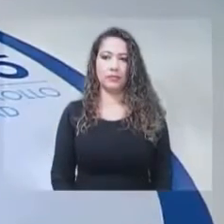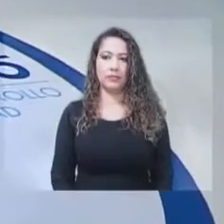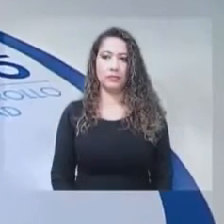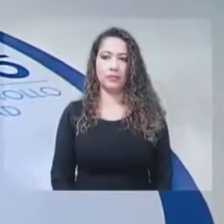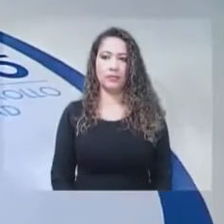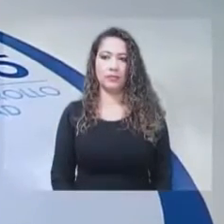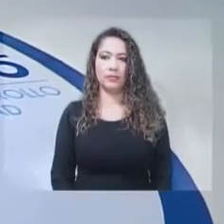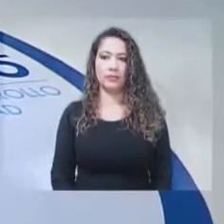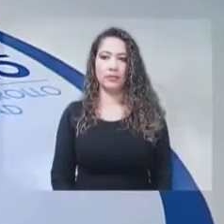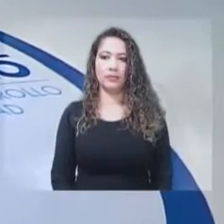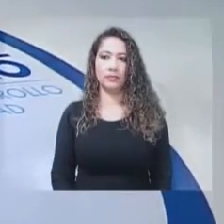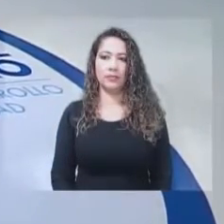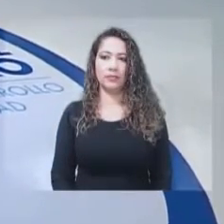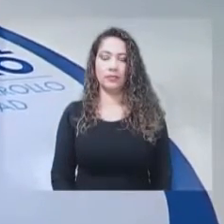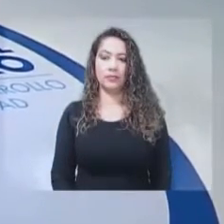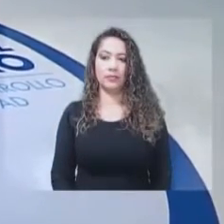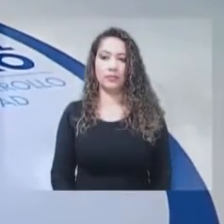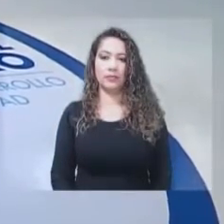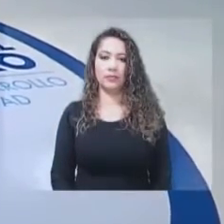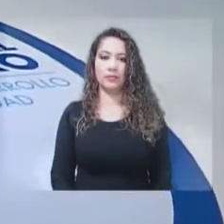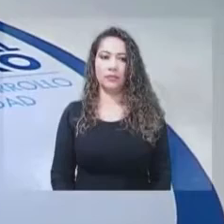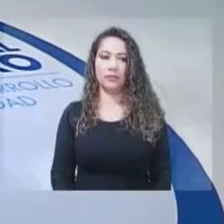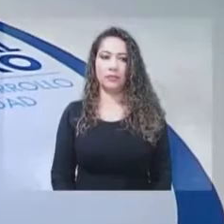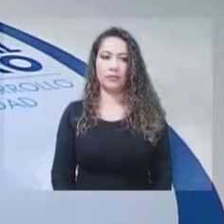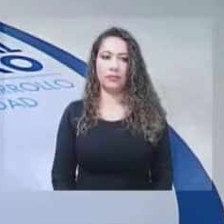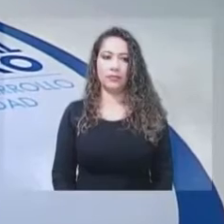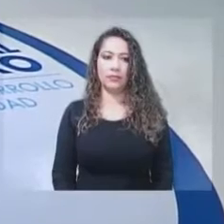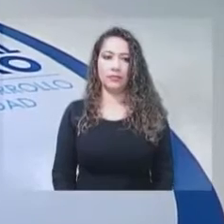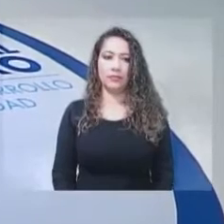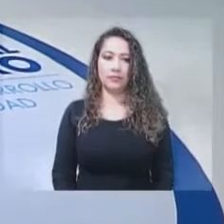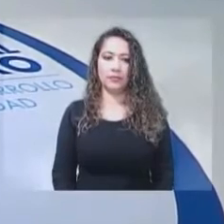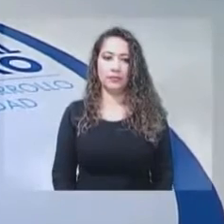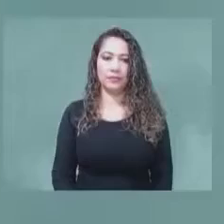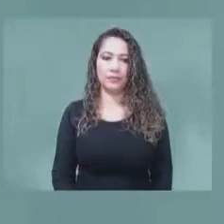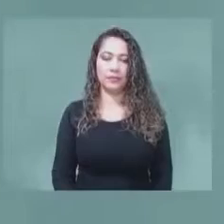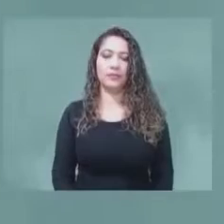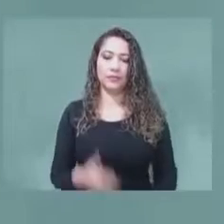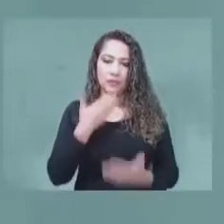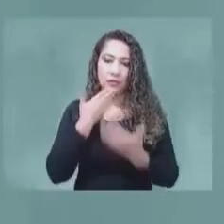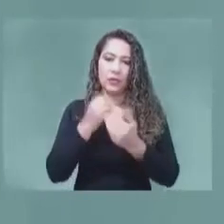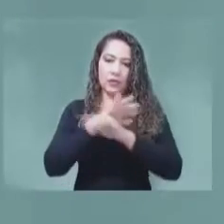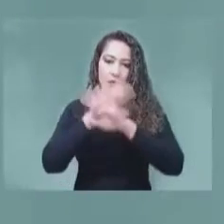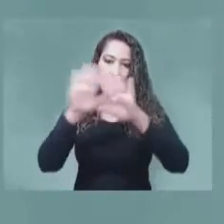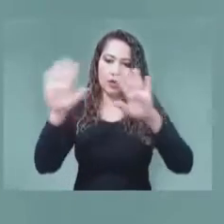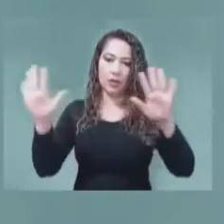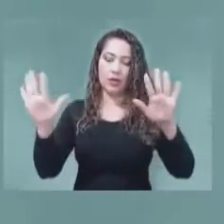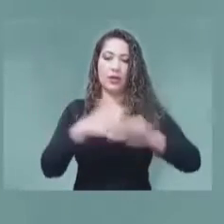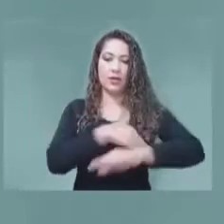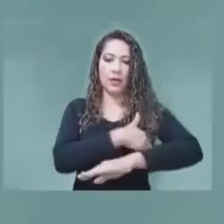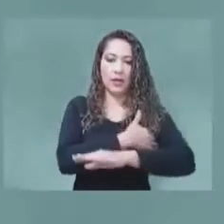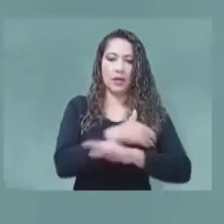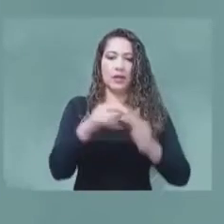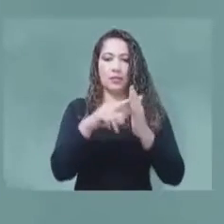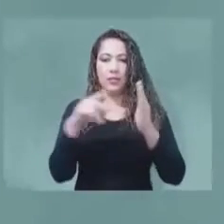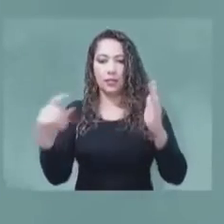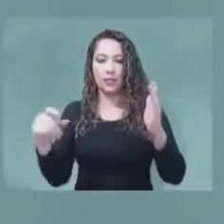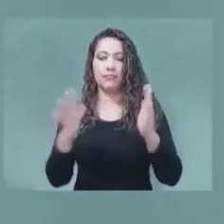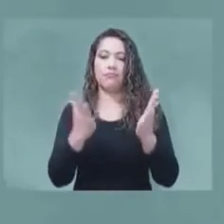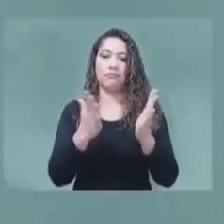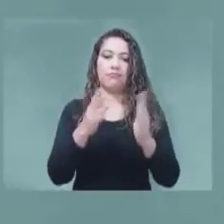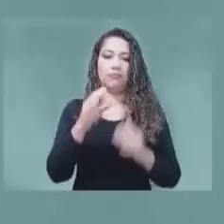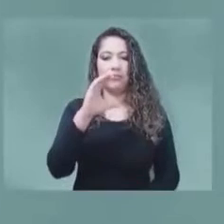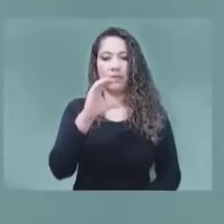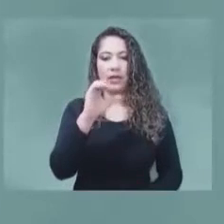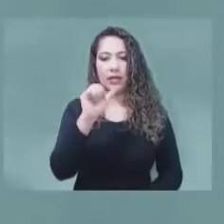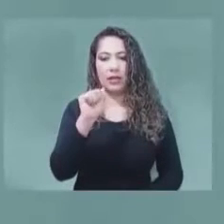Muy buenos días, respetada ministra de las Tecnologías de la Información y las Comunicaciones de Colombia, Carmiel Ligia Valderrama. Muchas gracias